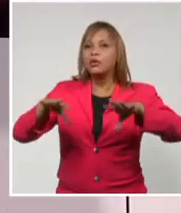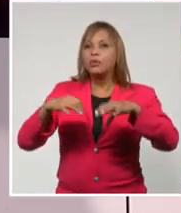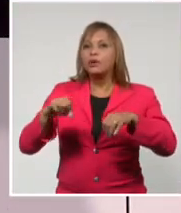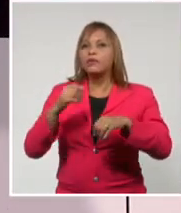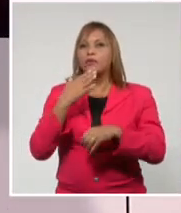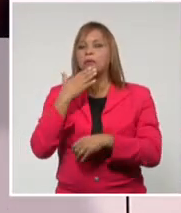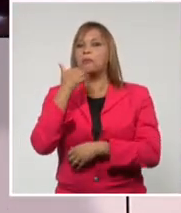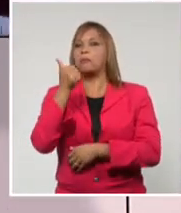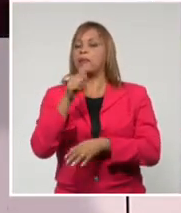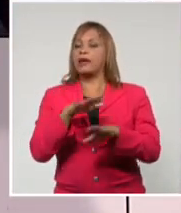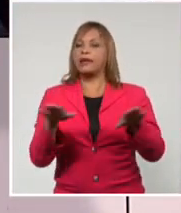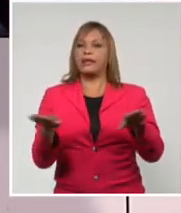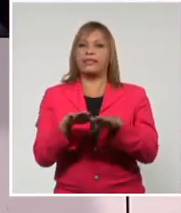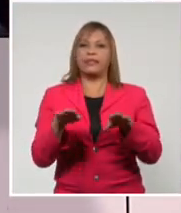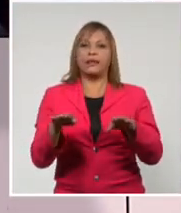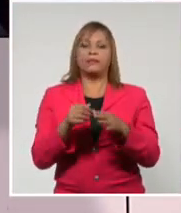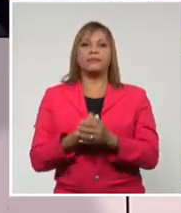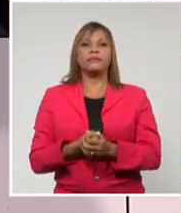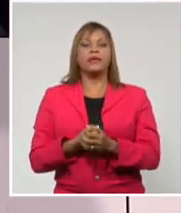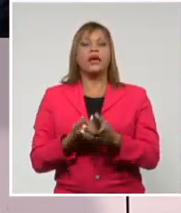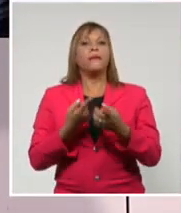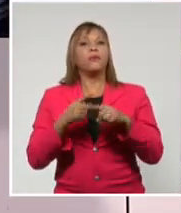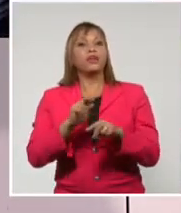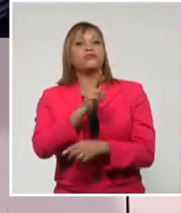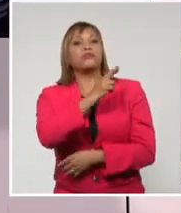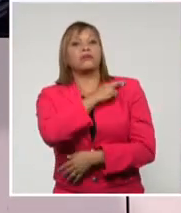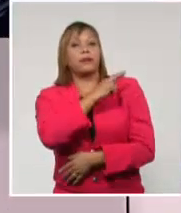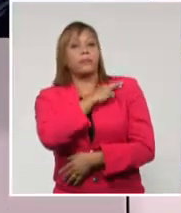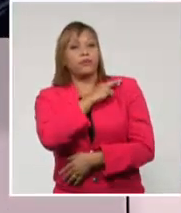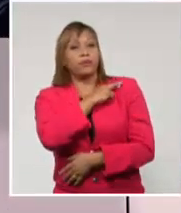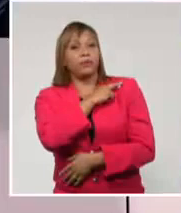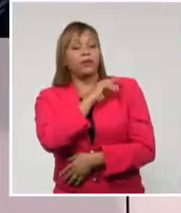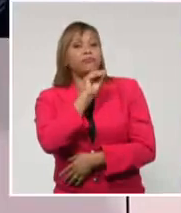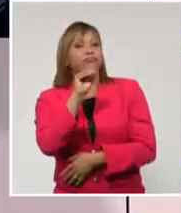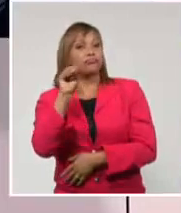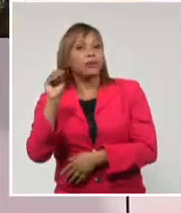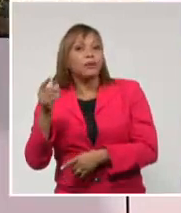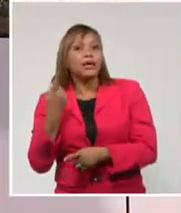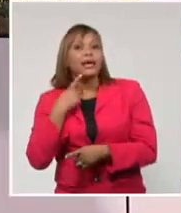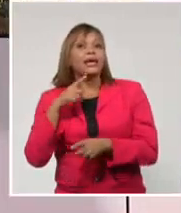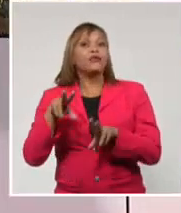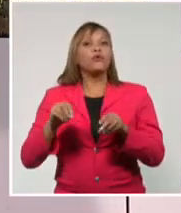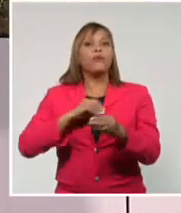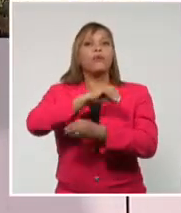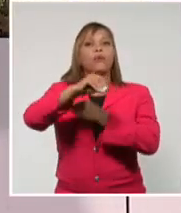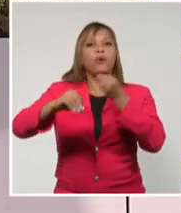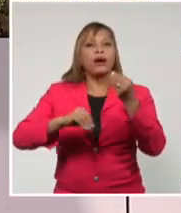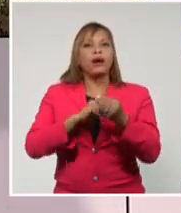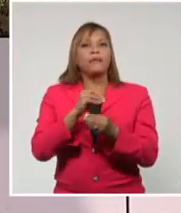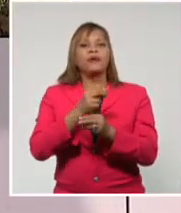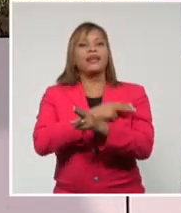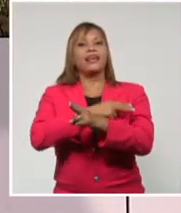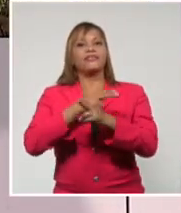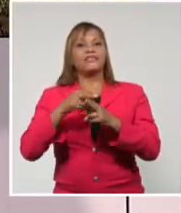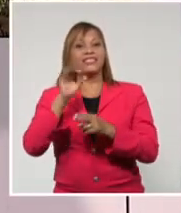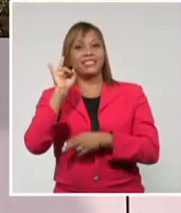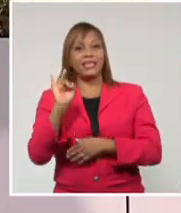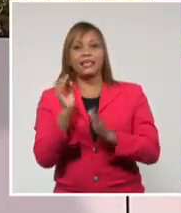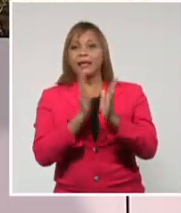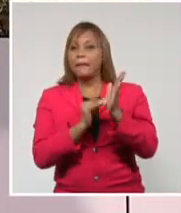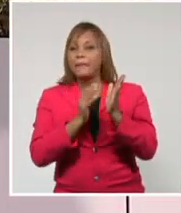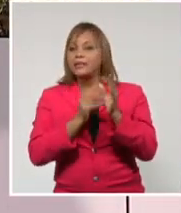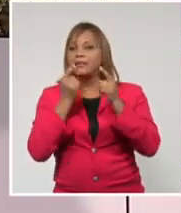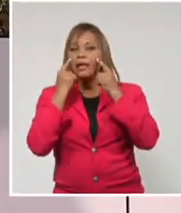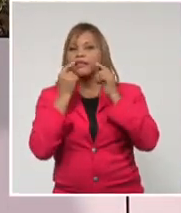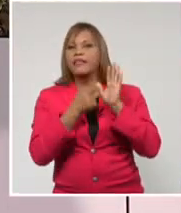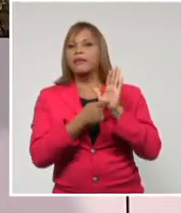más estable. Por eso el llamado a asumir con responsabilidad esta nueva etapa. La historia de estos siete meses demostró que donde se fracturó el